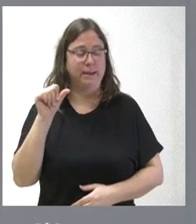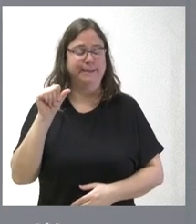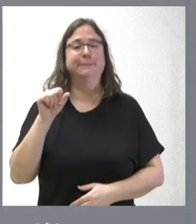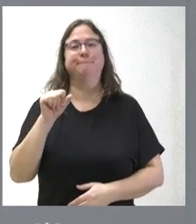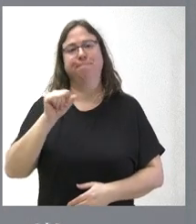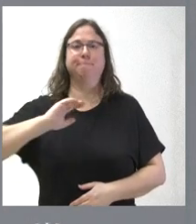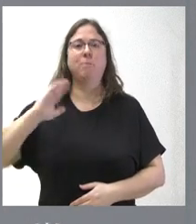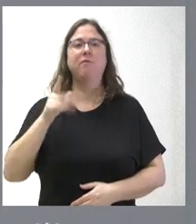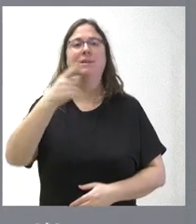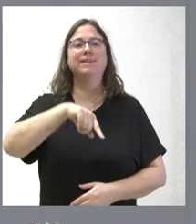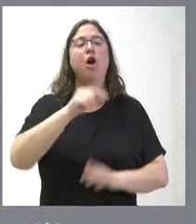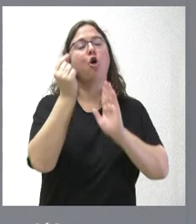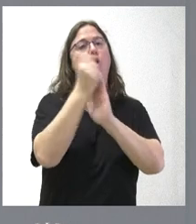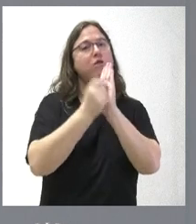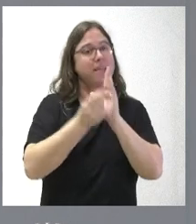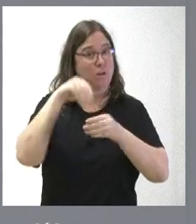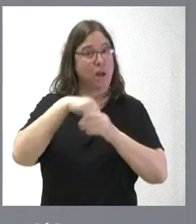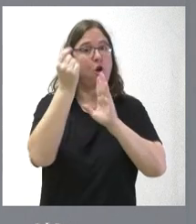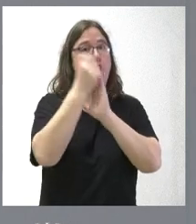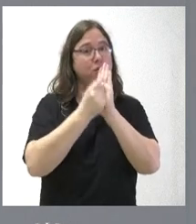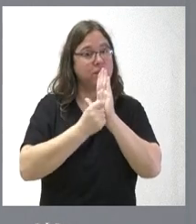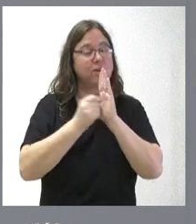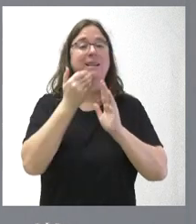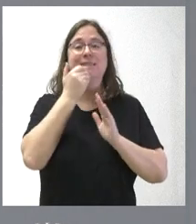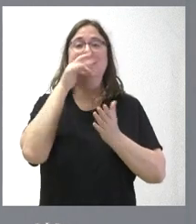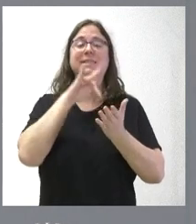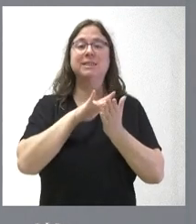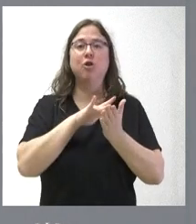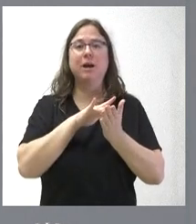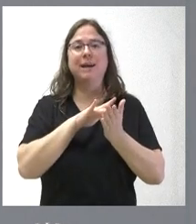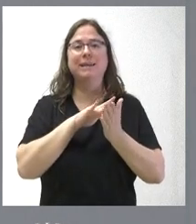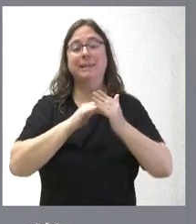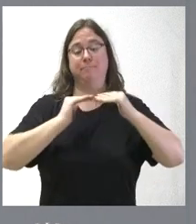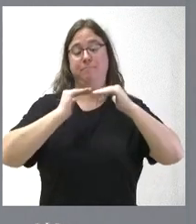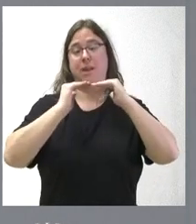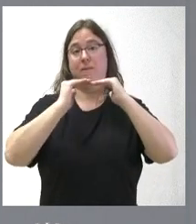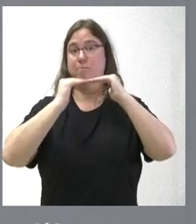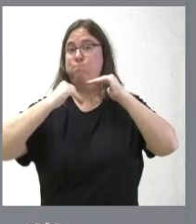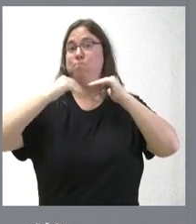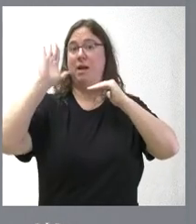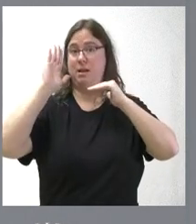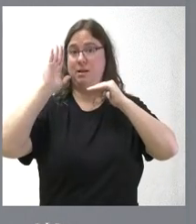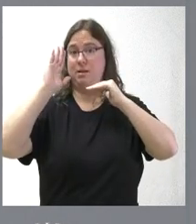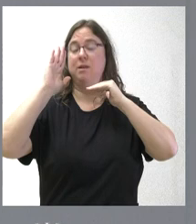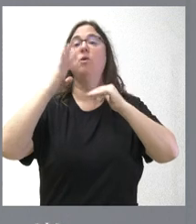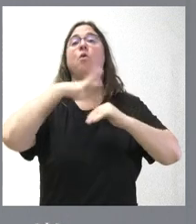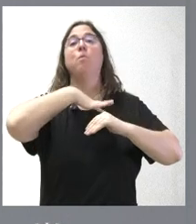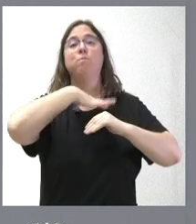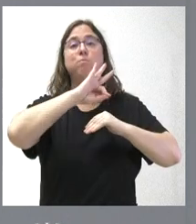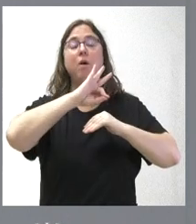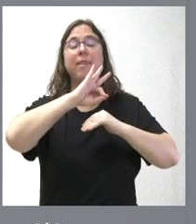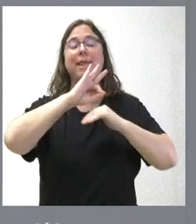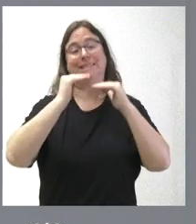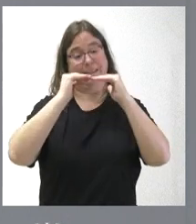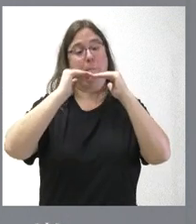una serie de condiciones por las cuales, superado ese nivel, pues podríamos volver a declarar su no